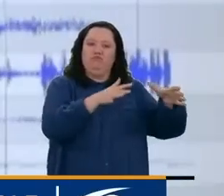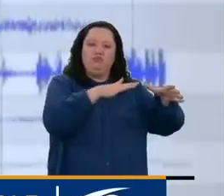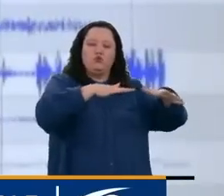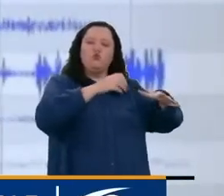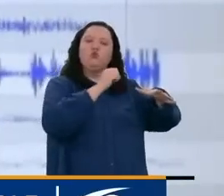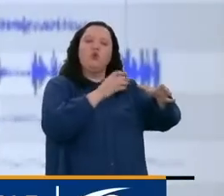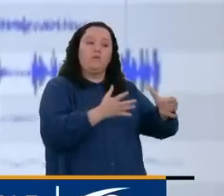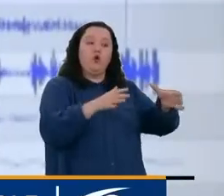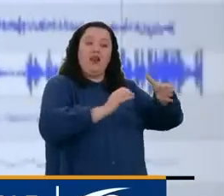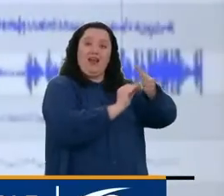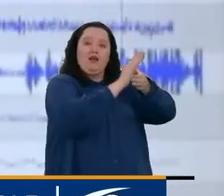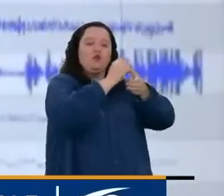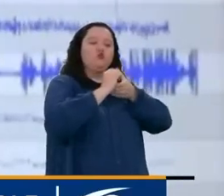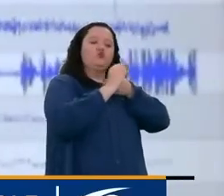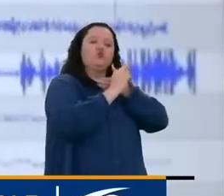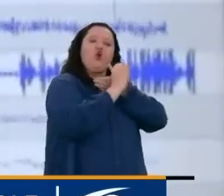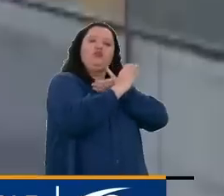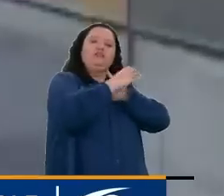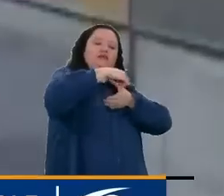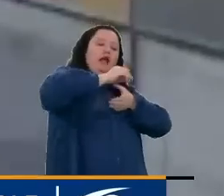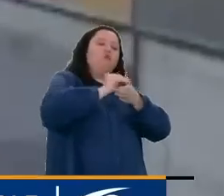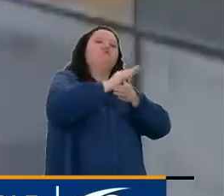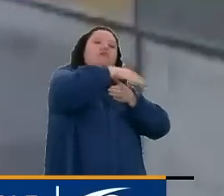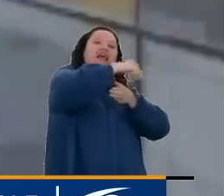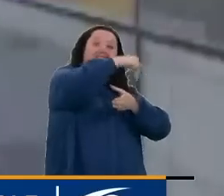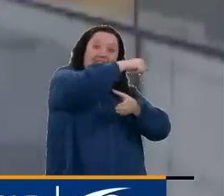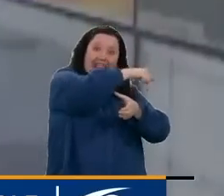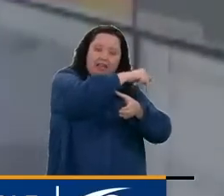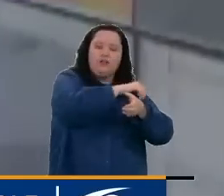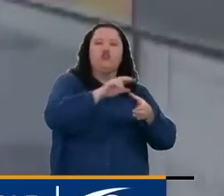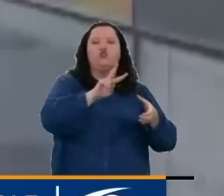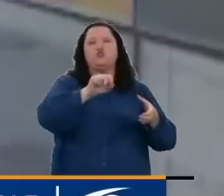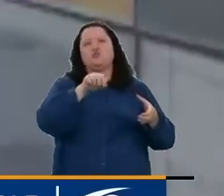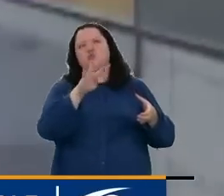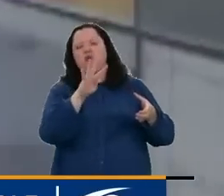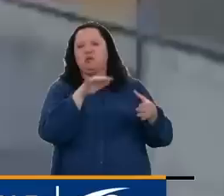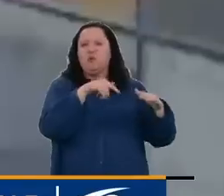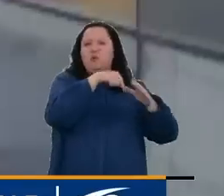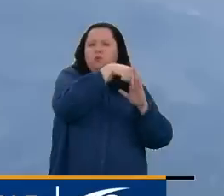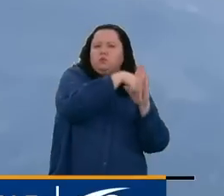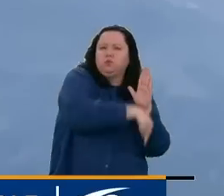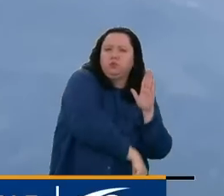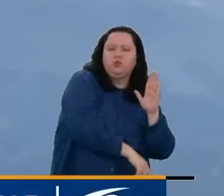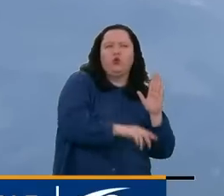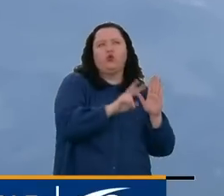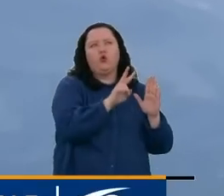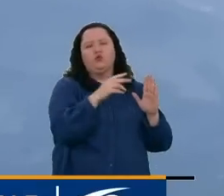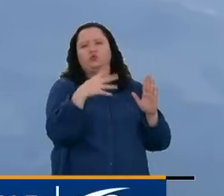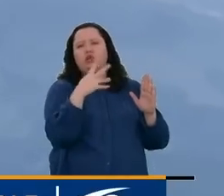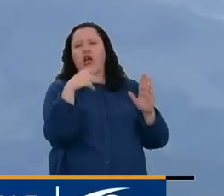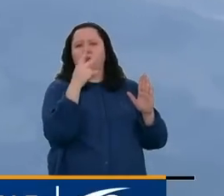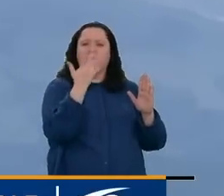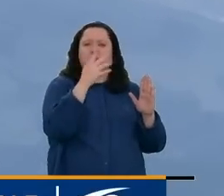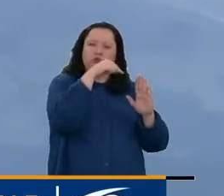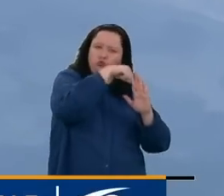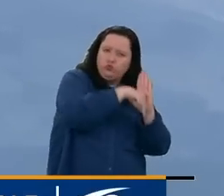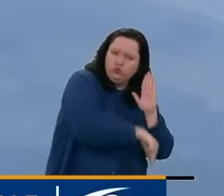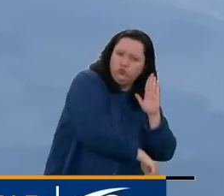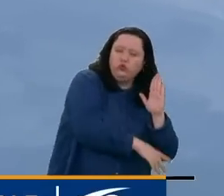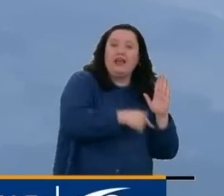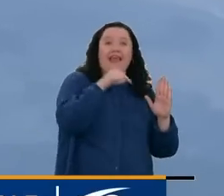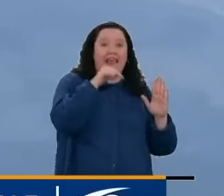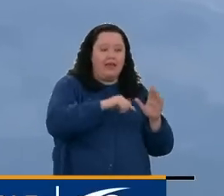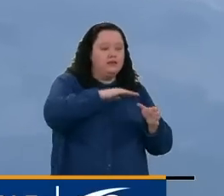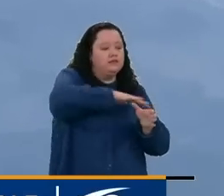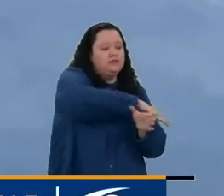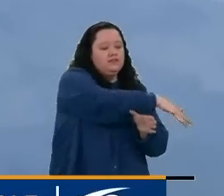suroccidental del volcán, que alcanzaron 2,4 de magnitud local y profundidades entre 2 y 4 kilómetros. De ahí que el área